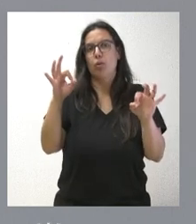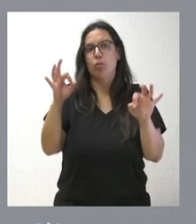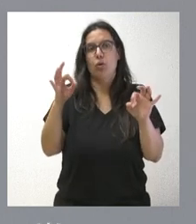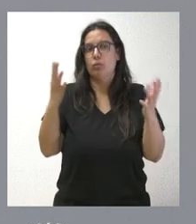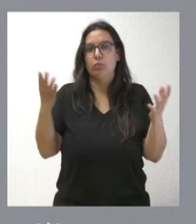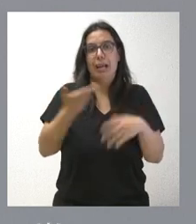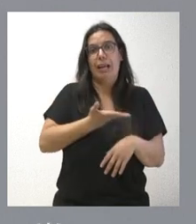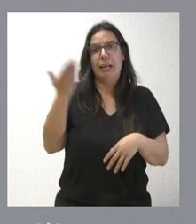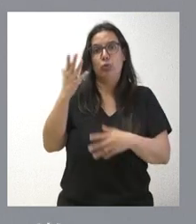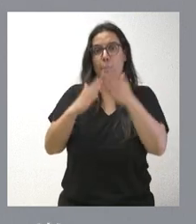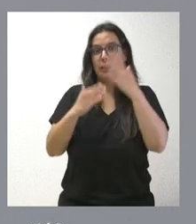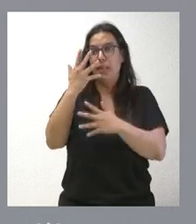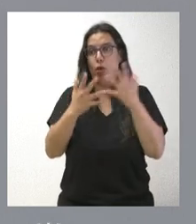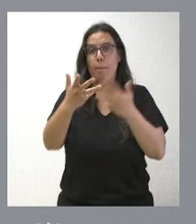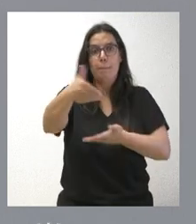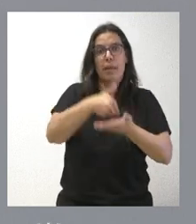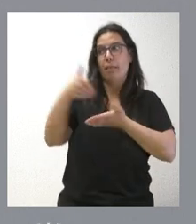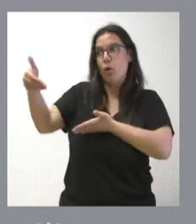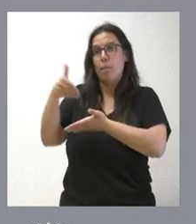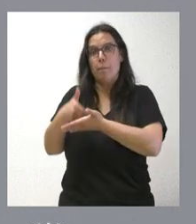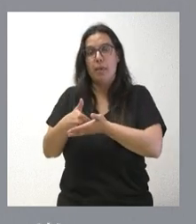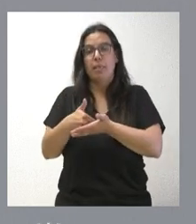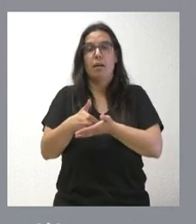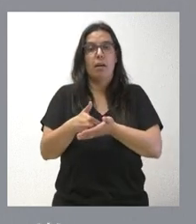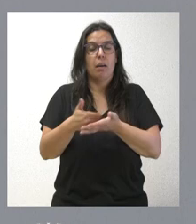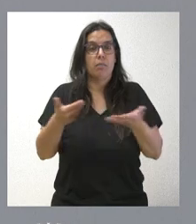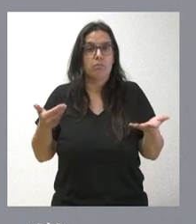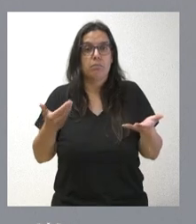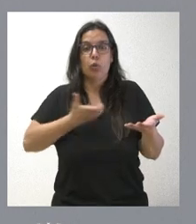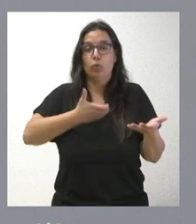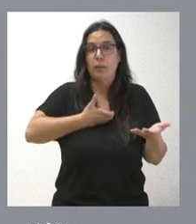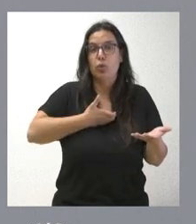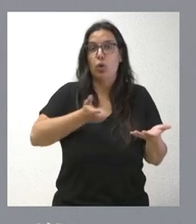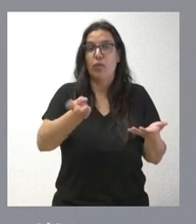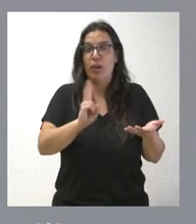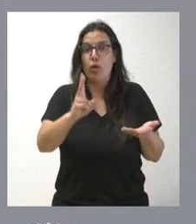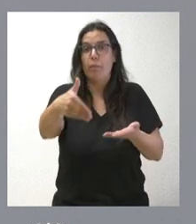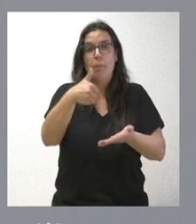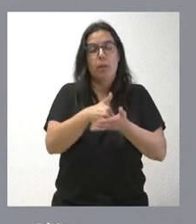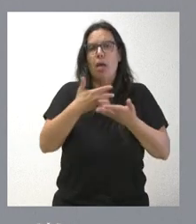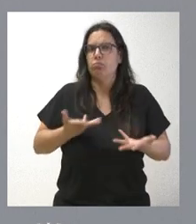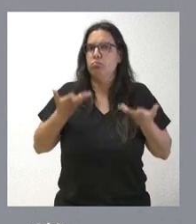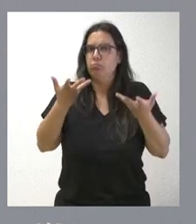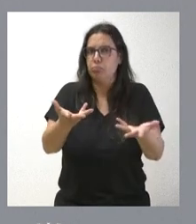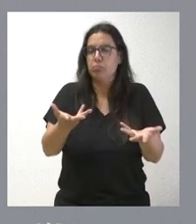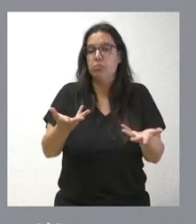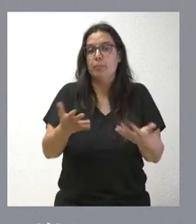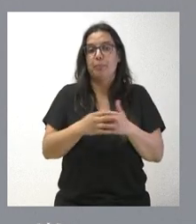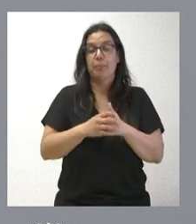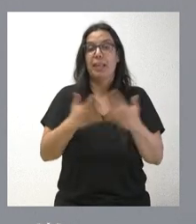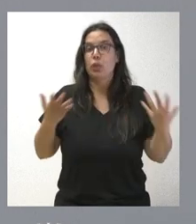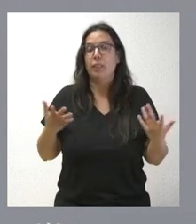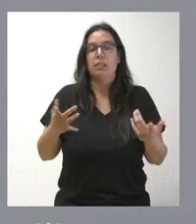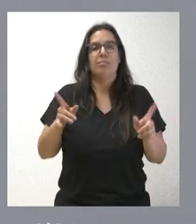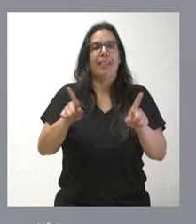el resto de Administraciones soliciten y lo que pueda solicitar el Ayuntamiento de Valladolid. Y, por tanto, sea quien